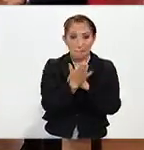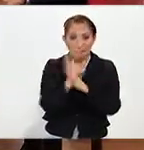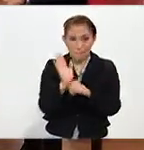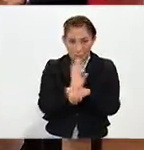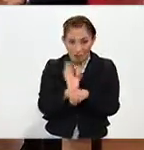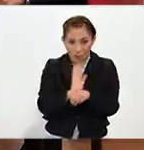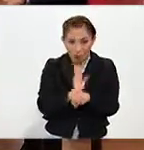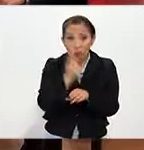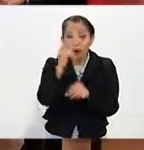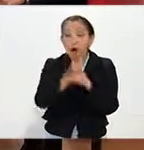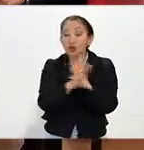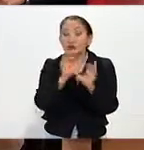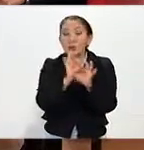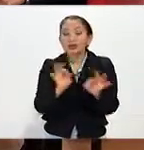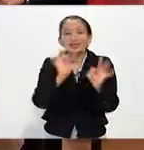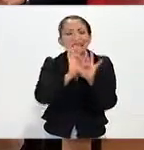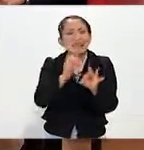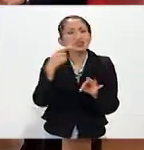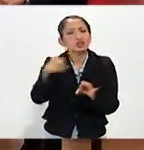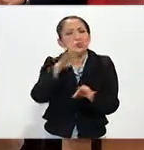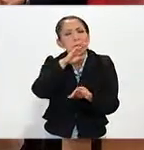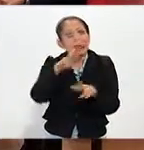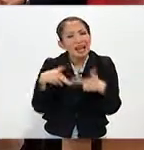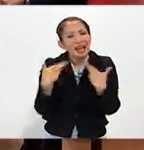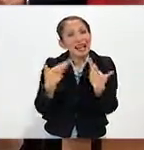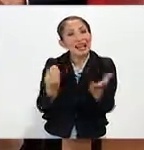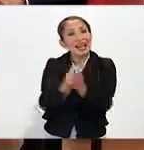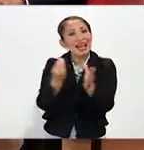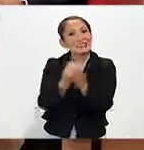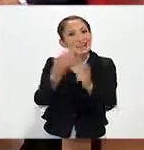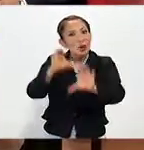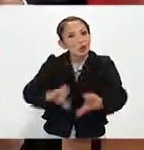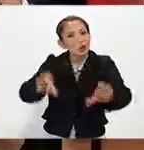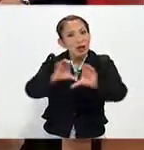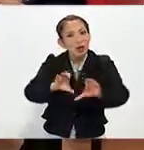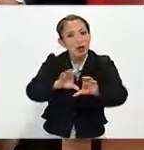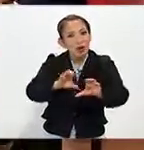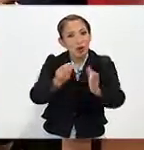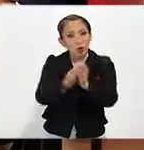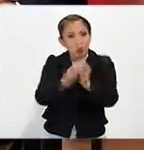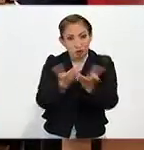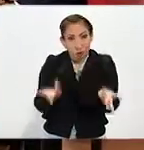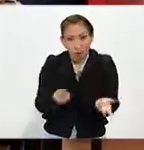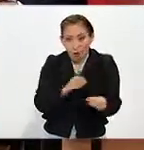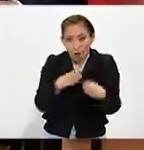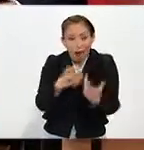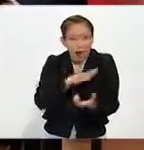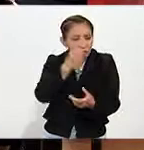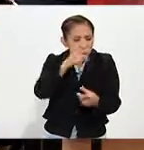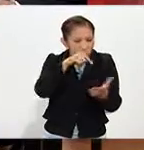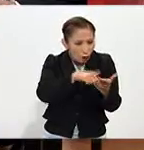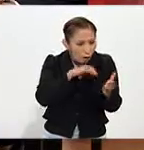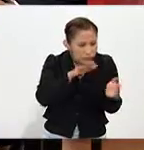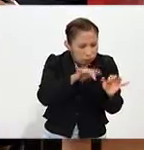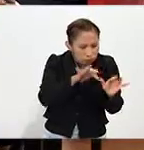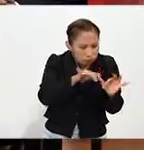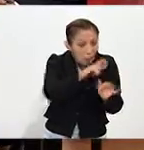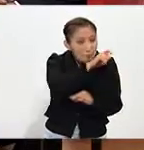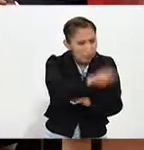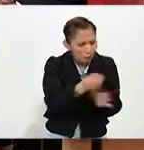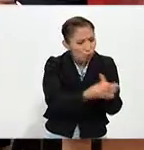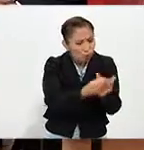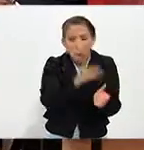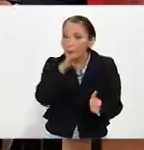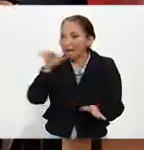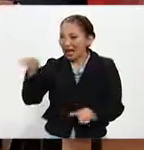algo muy importante, hijos, regálense a sus mamás clases de computadora. Por favor, hay muchos lugares donde tú puedes pagar el curso,